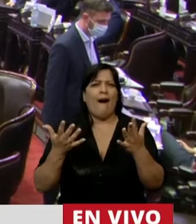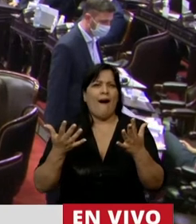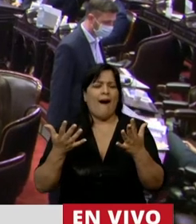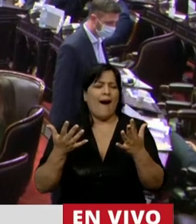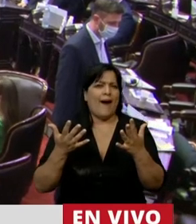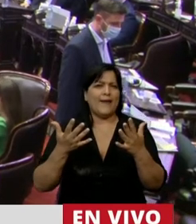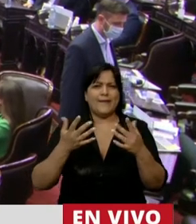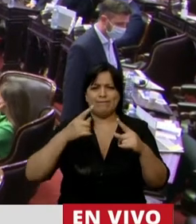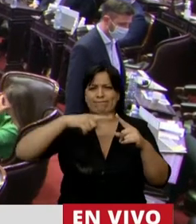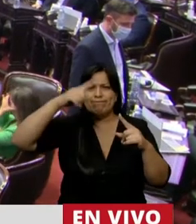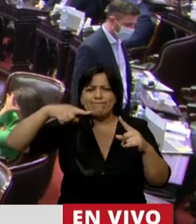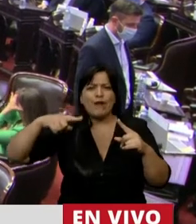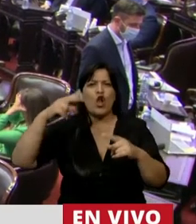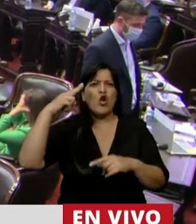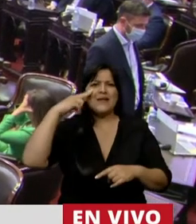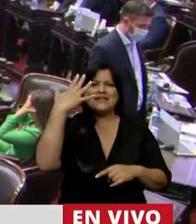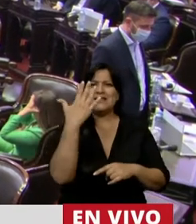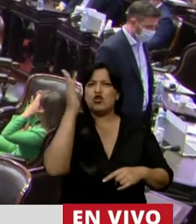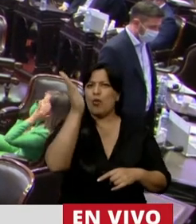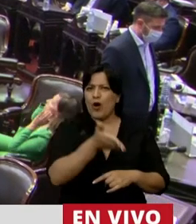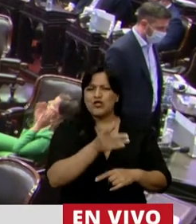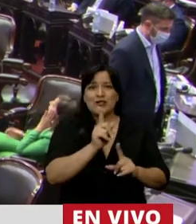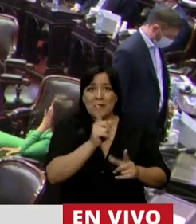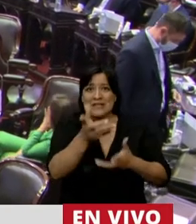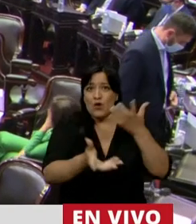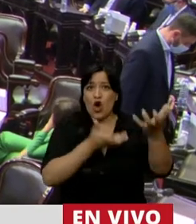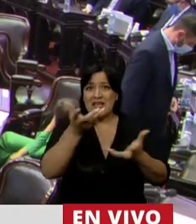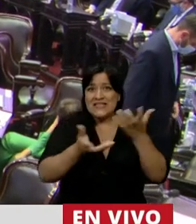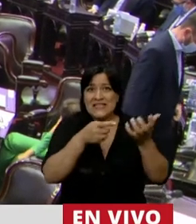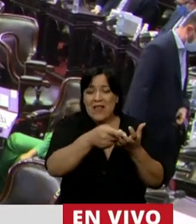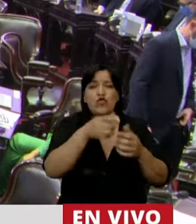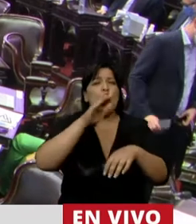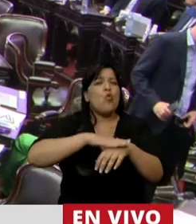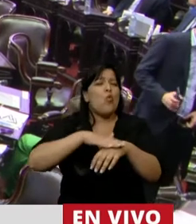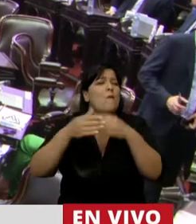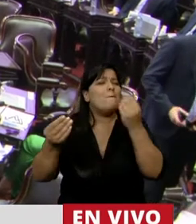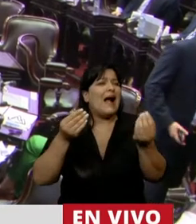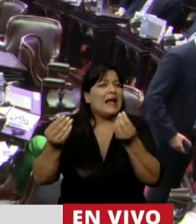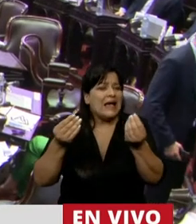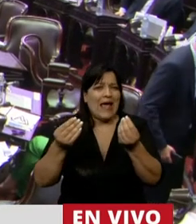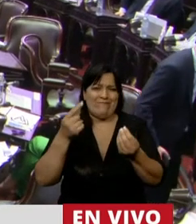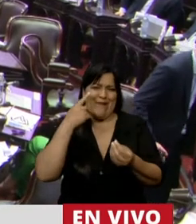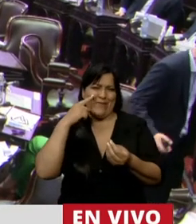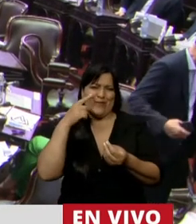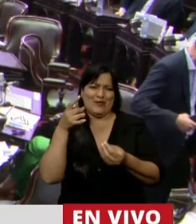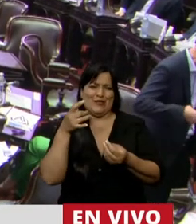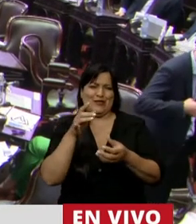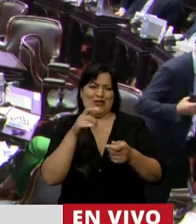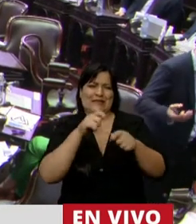lamentablemente indican que el 95% de estos incendios han sido provocados de manera intencional,